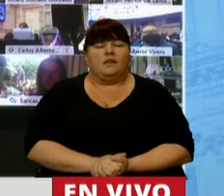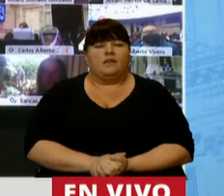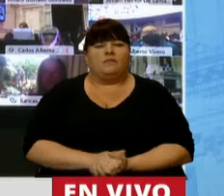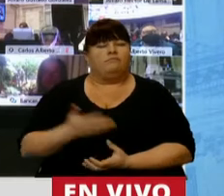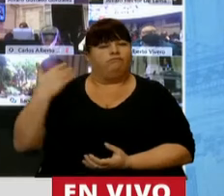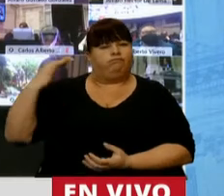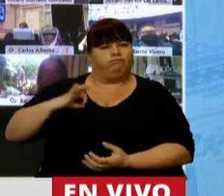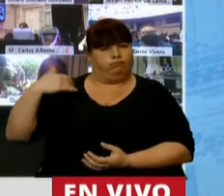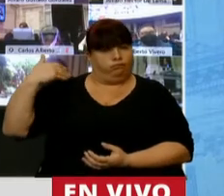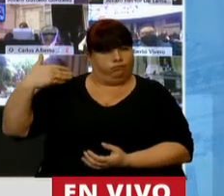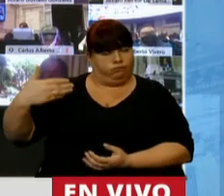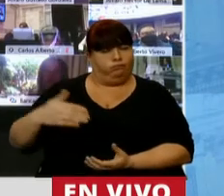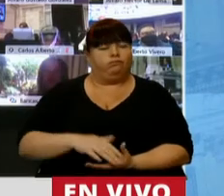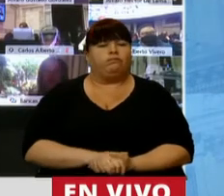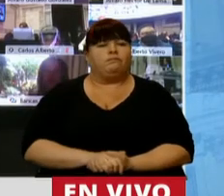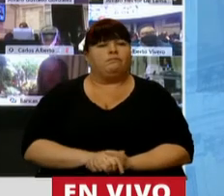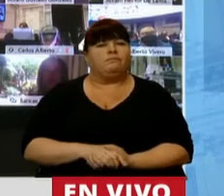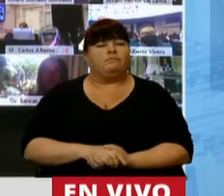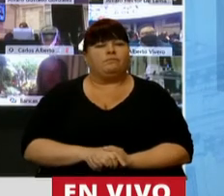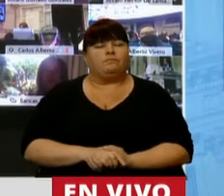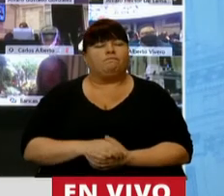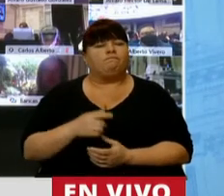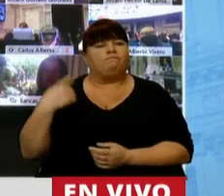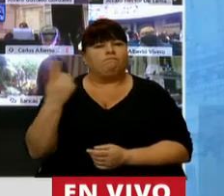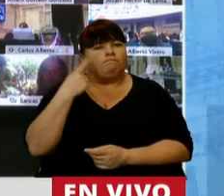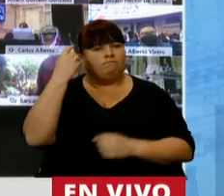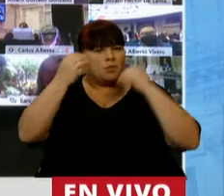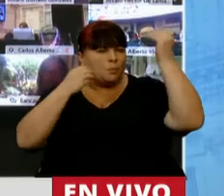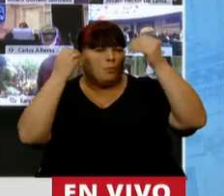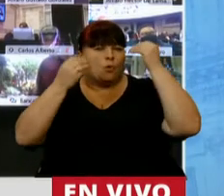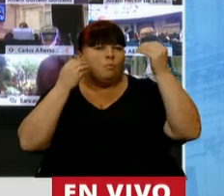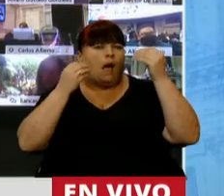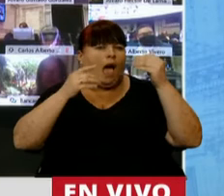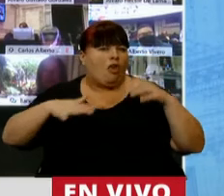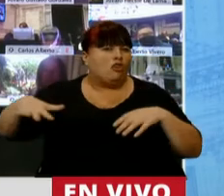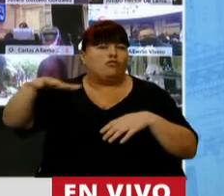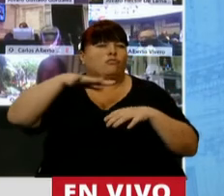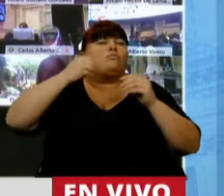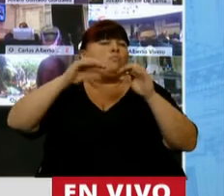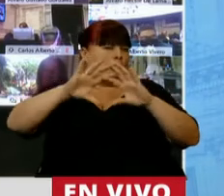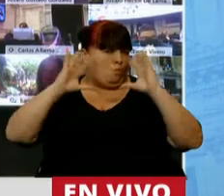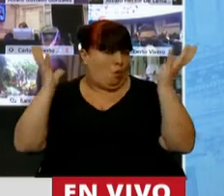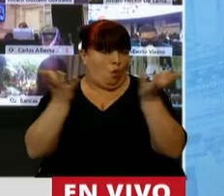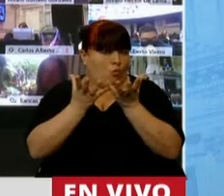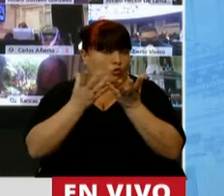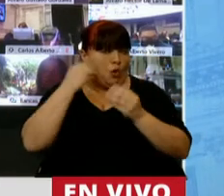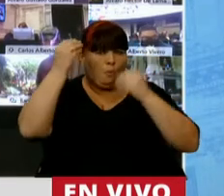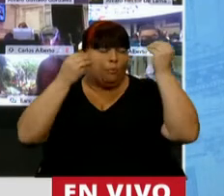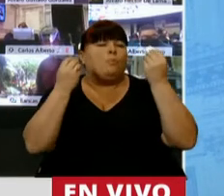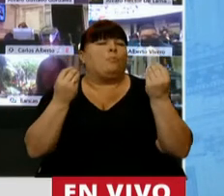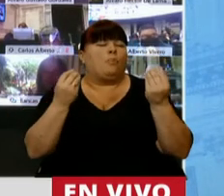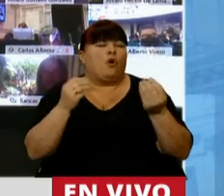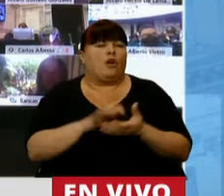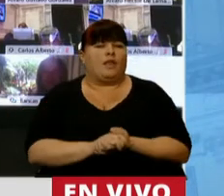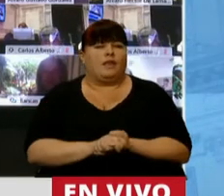los últimos años surgió una preocupación en la comunidad mundial debido a